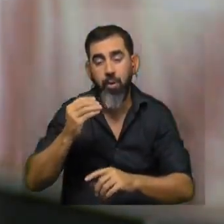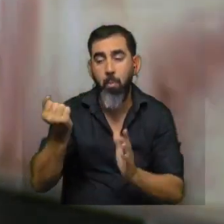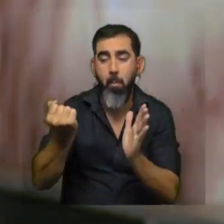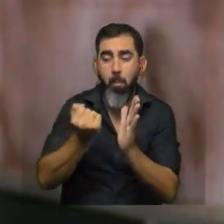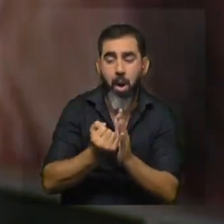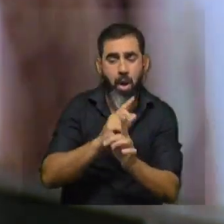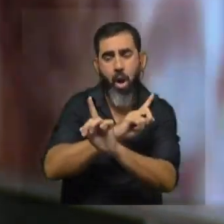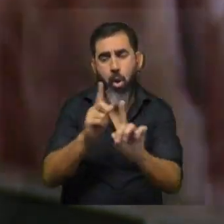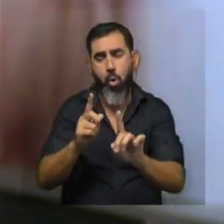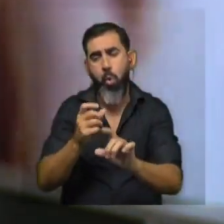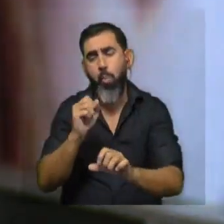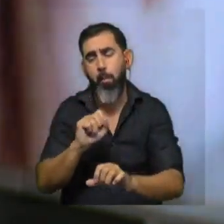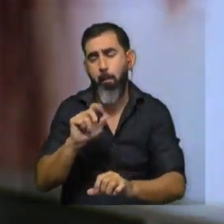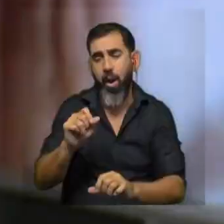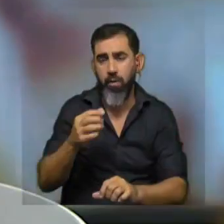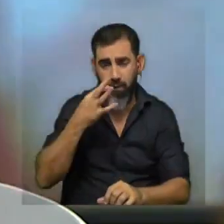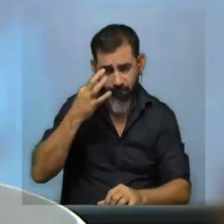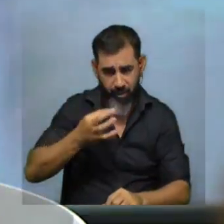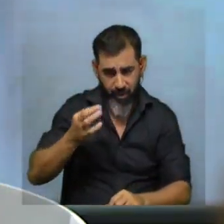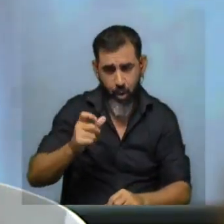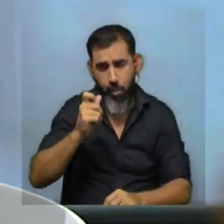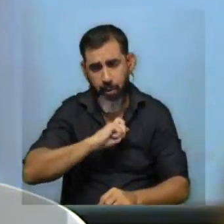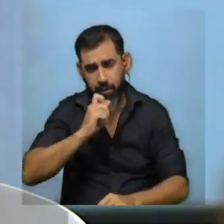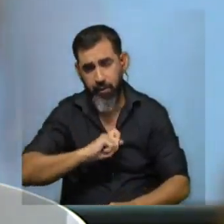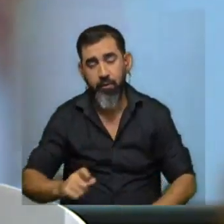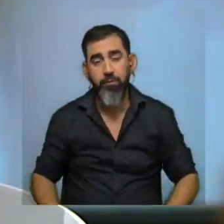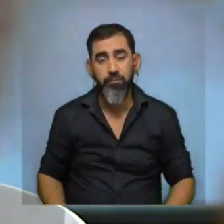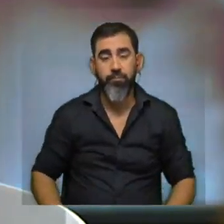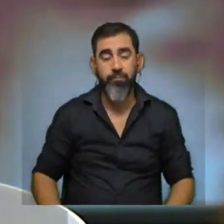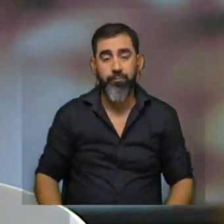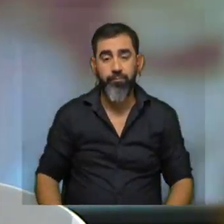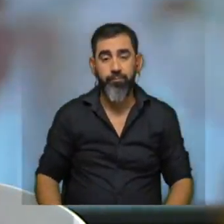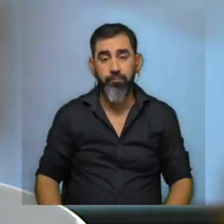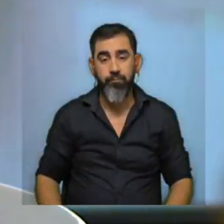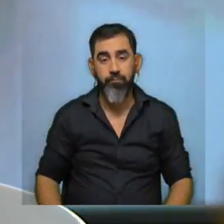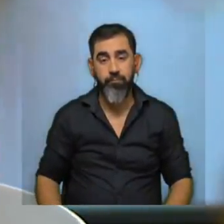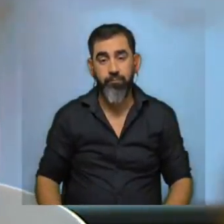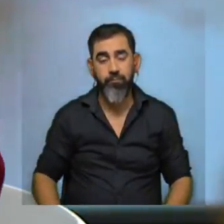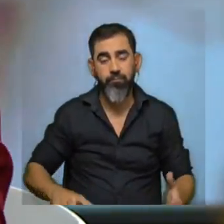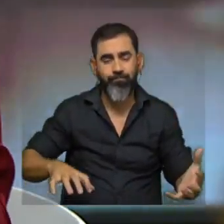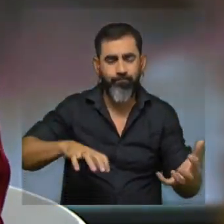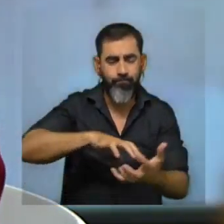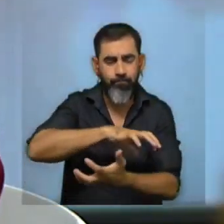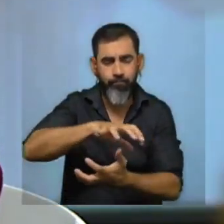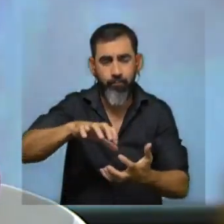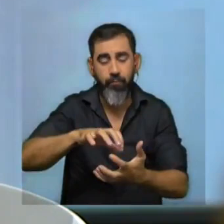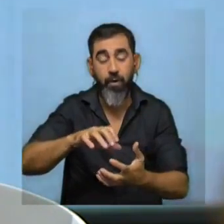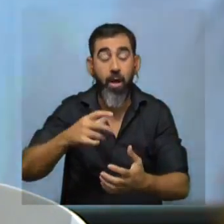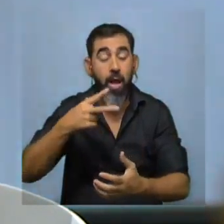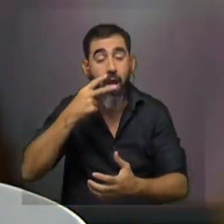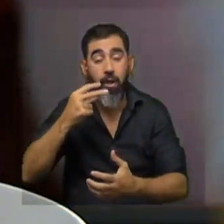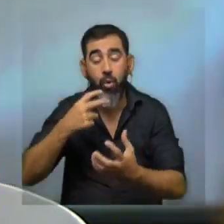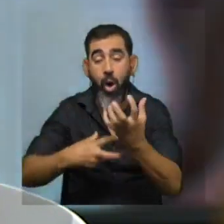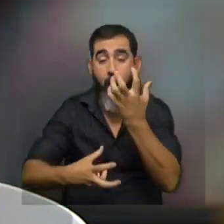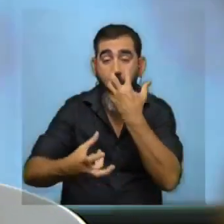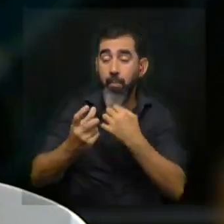podes dar ¿hay algo de cierto en eso? en realidad es muy complejo en el gato el gato es un carnívoro estricto es un animal que